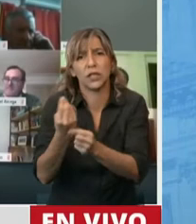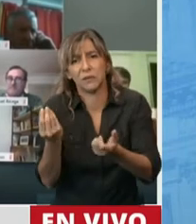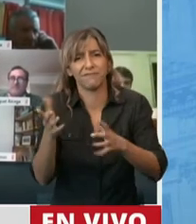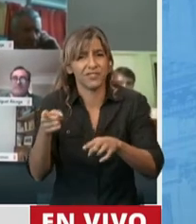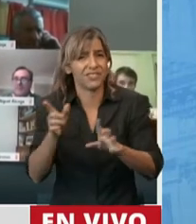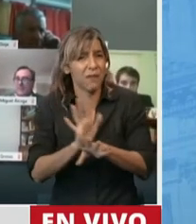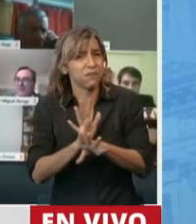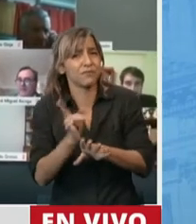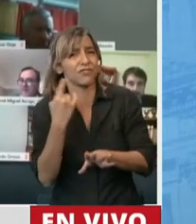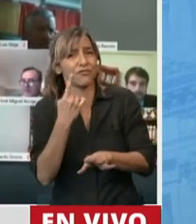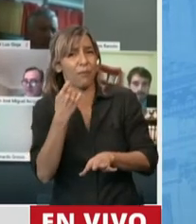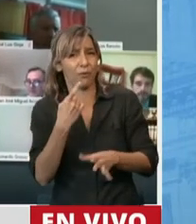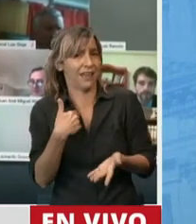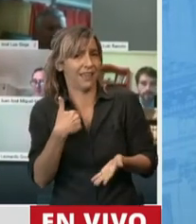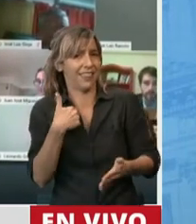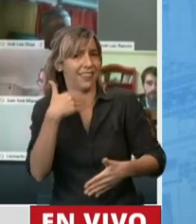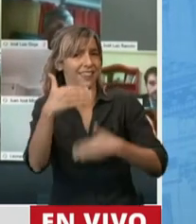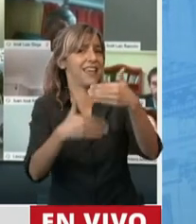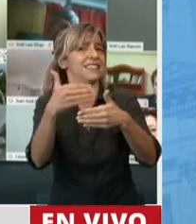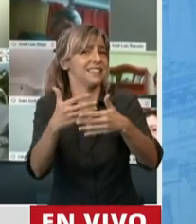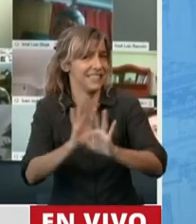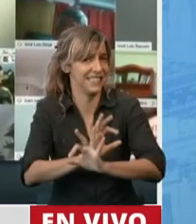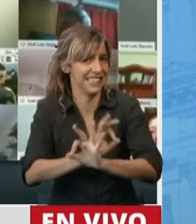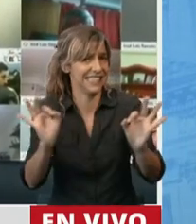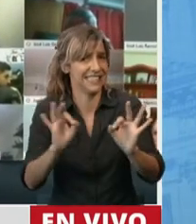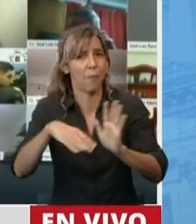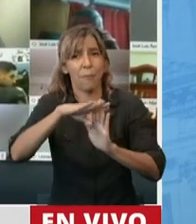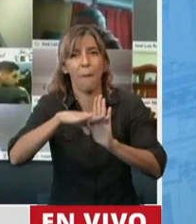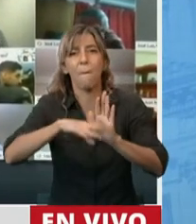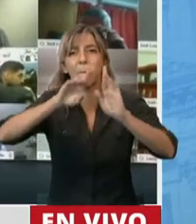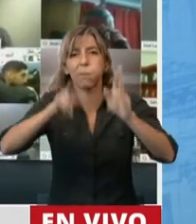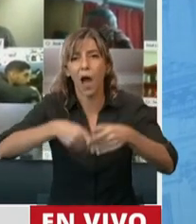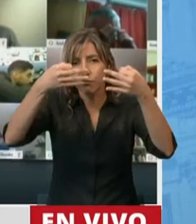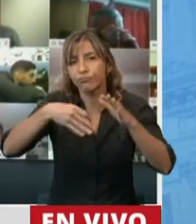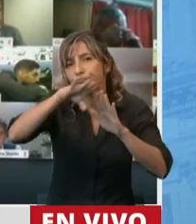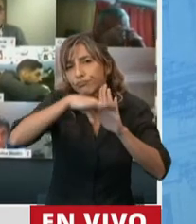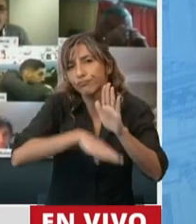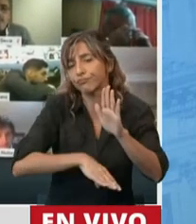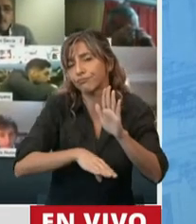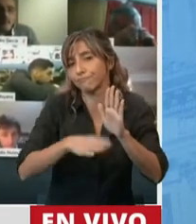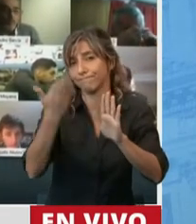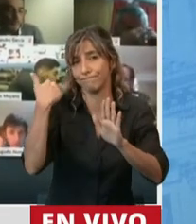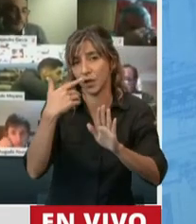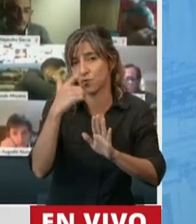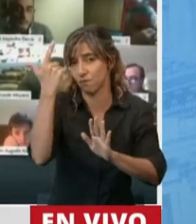desarrollar. Por eso insisto que se tiene que pensar en términos de políticas integrales.